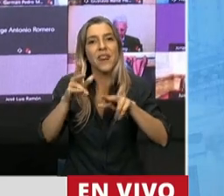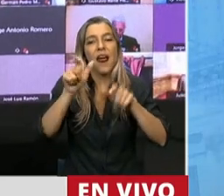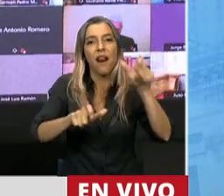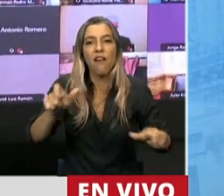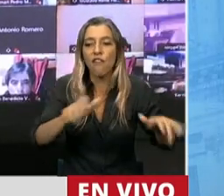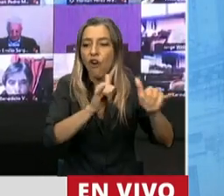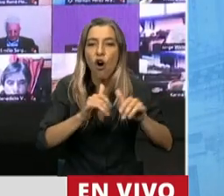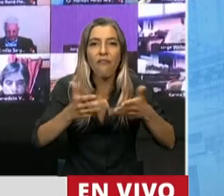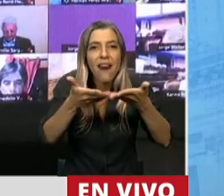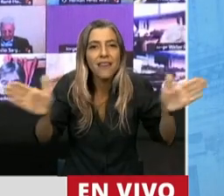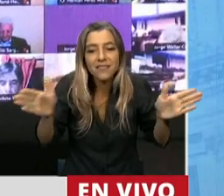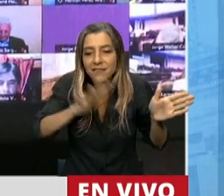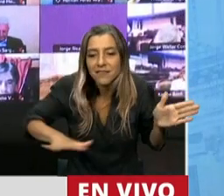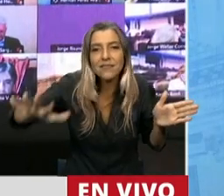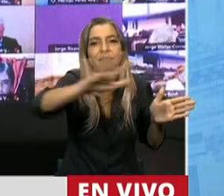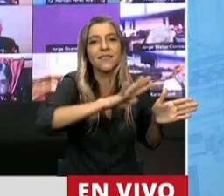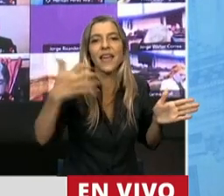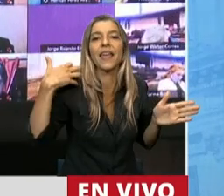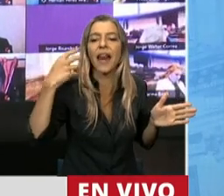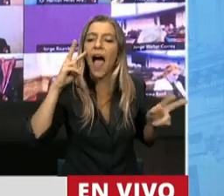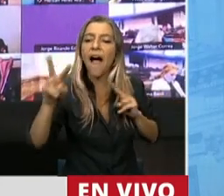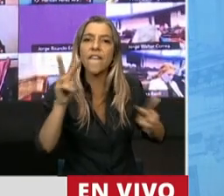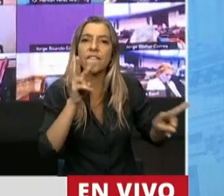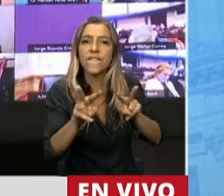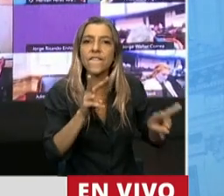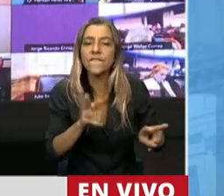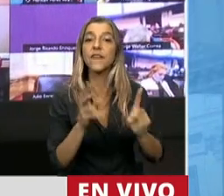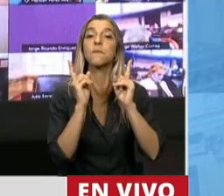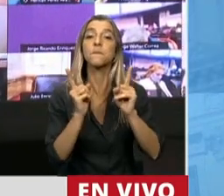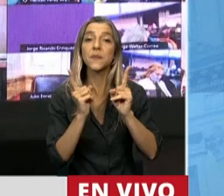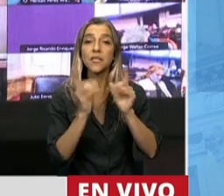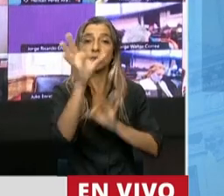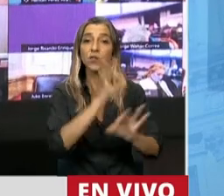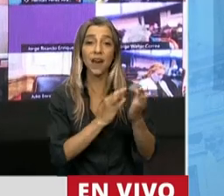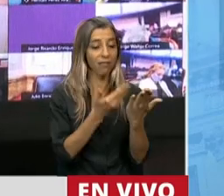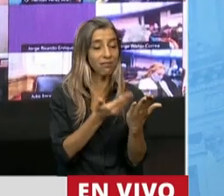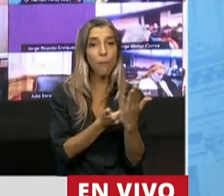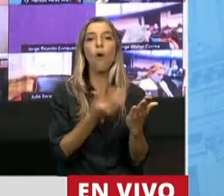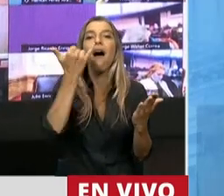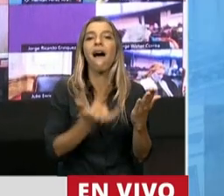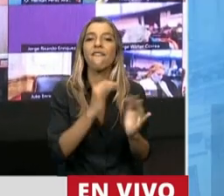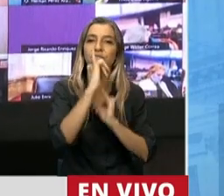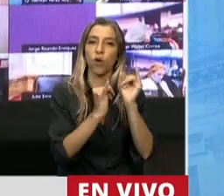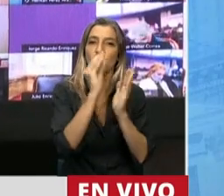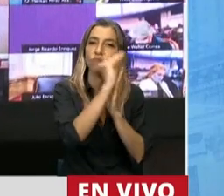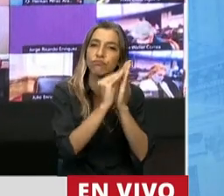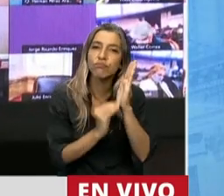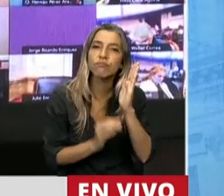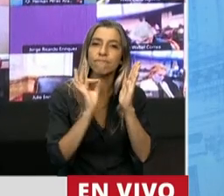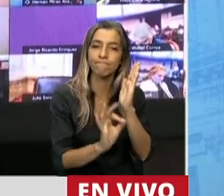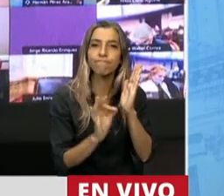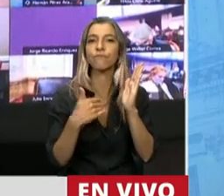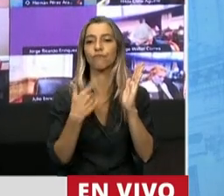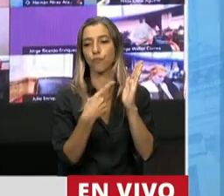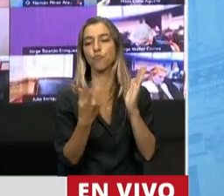planteando, como decía, con los datos, la prevención para salir a buscarlos de antemano, para que no